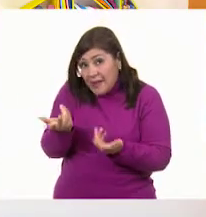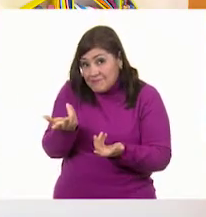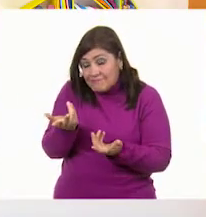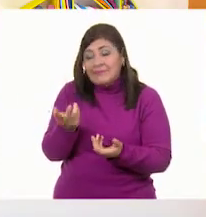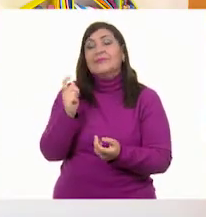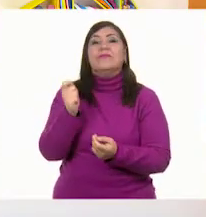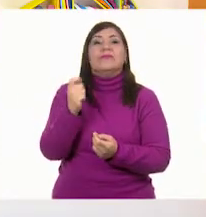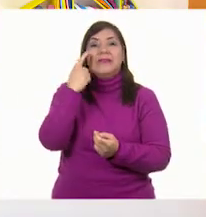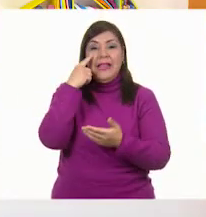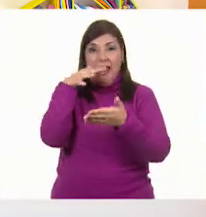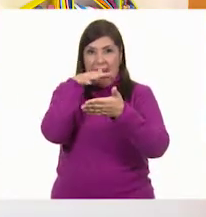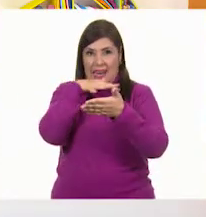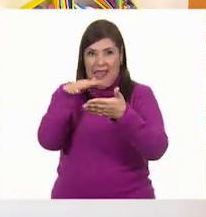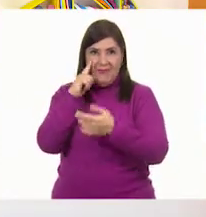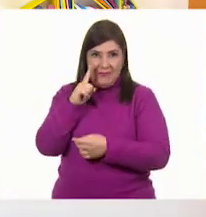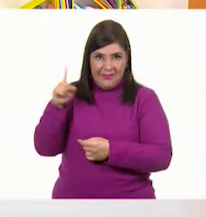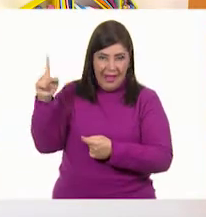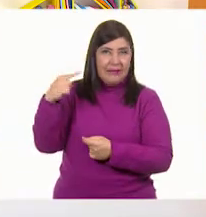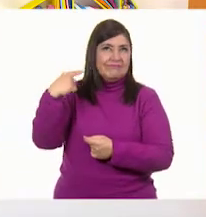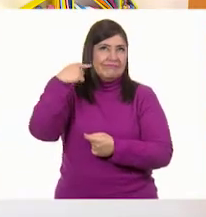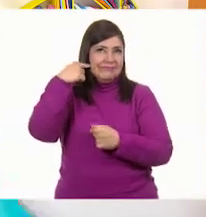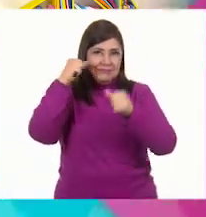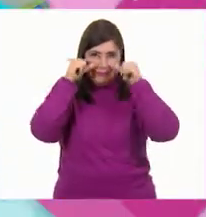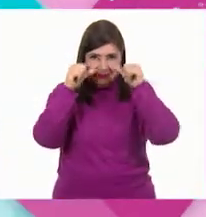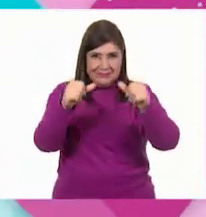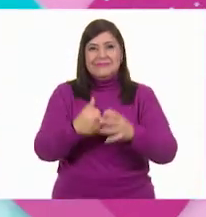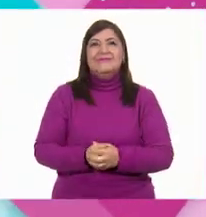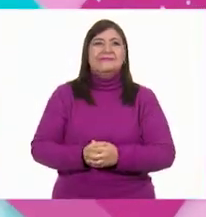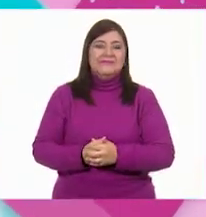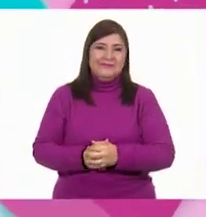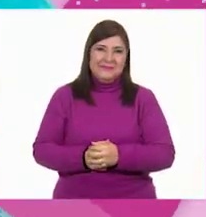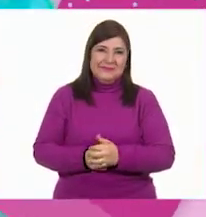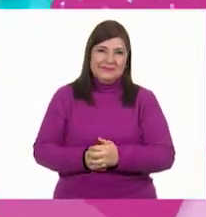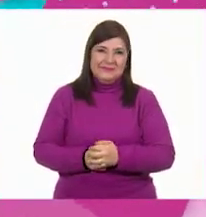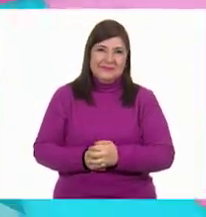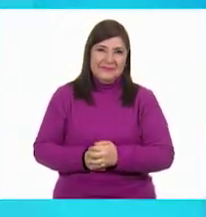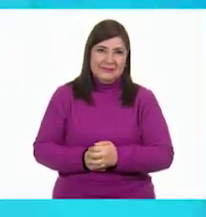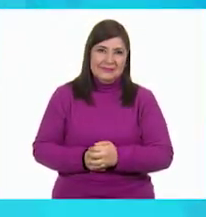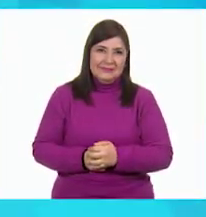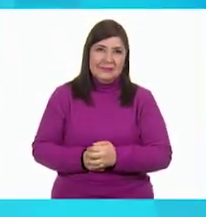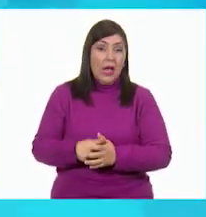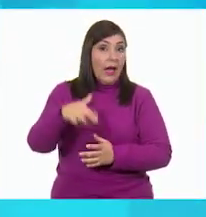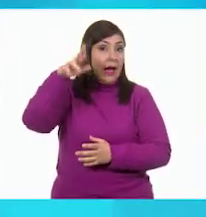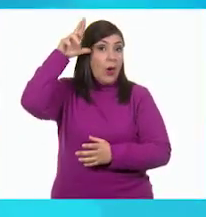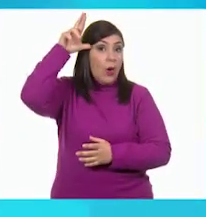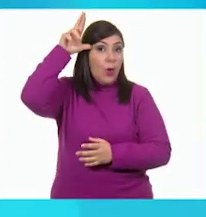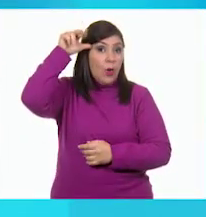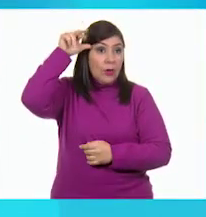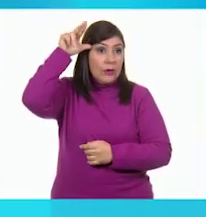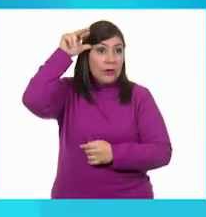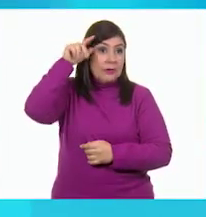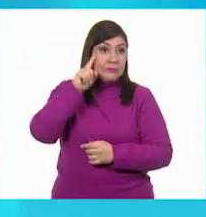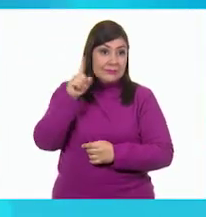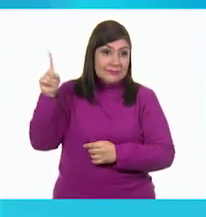entonces la lectura, la vemos y la escuchamos. ¡Perfecto! El conejo.